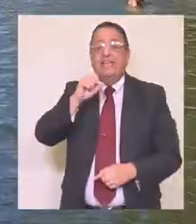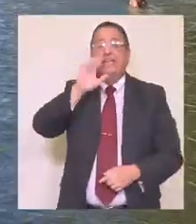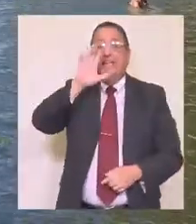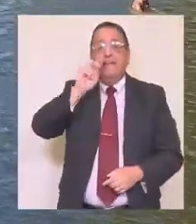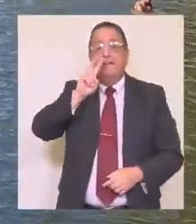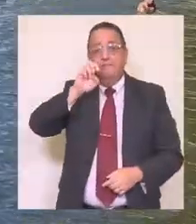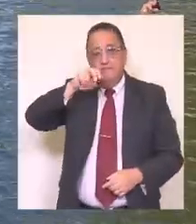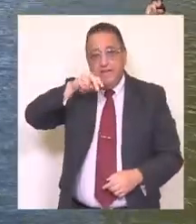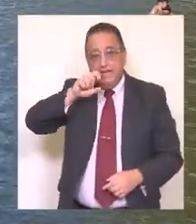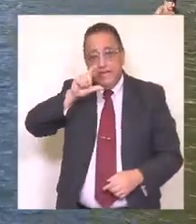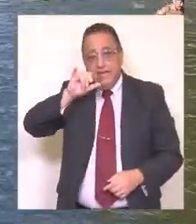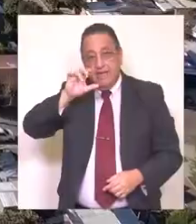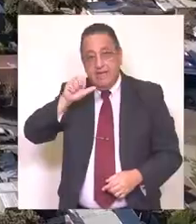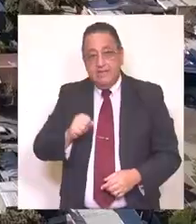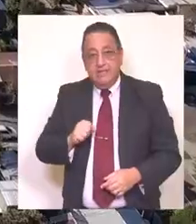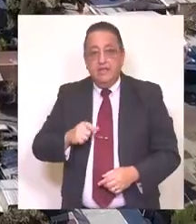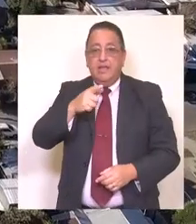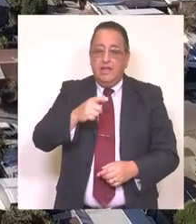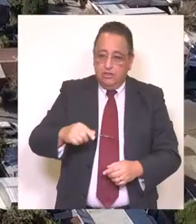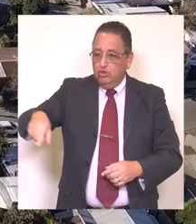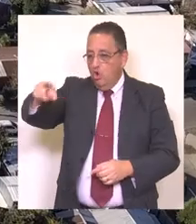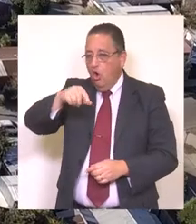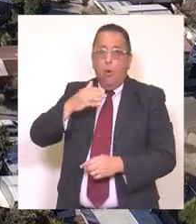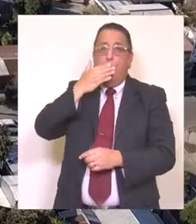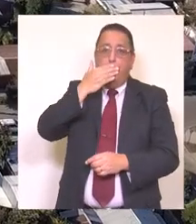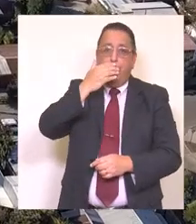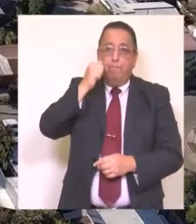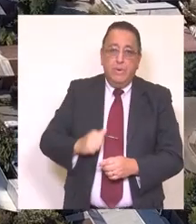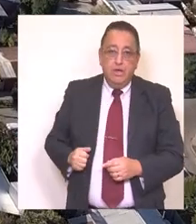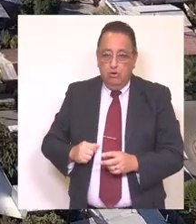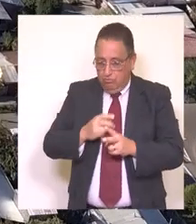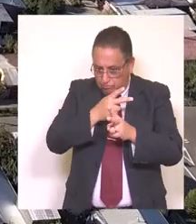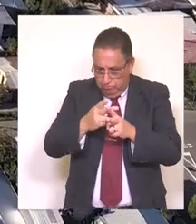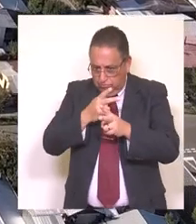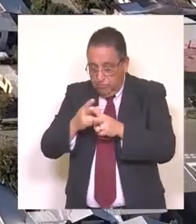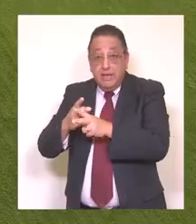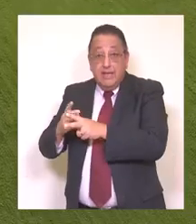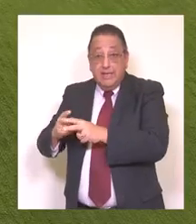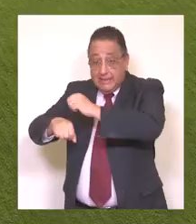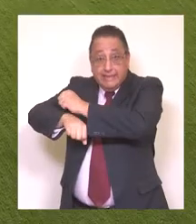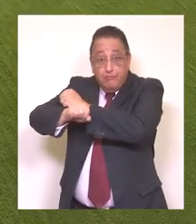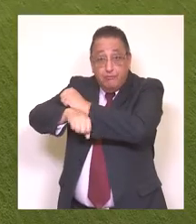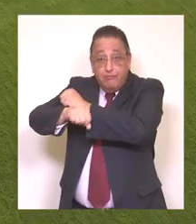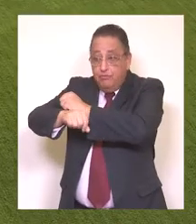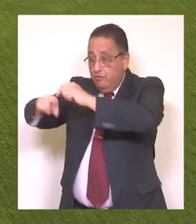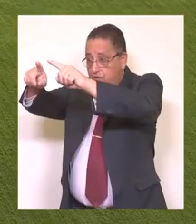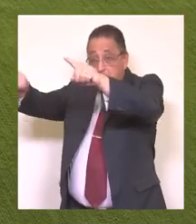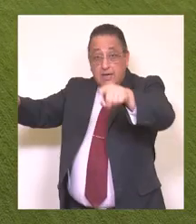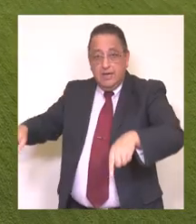Venecia y contribuir además al mejoramiento de las instalaciones de nuestro estadio fiscal, entre